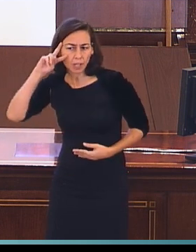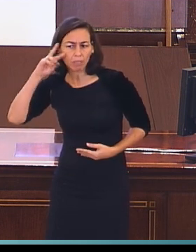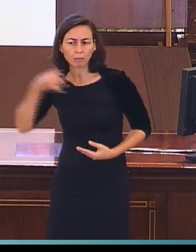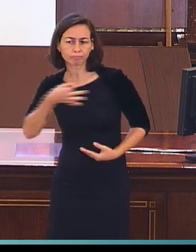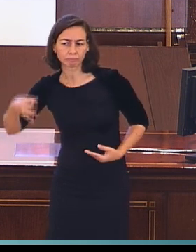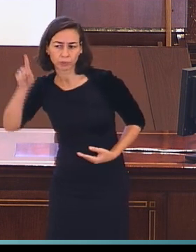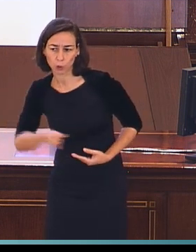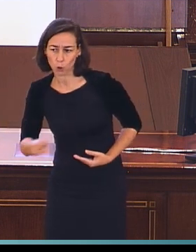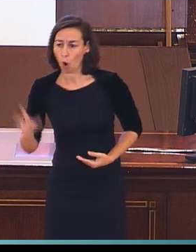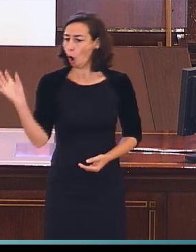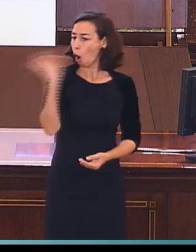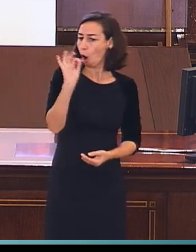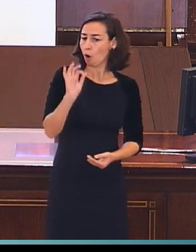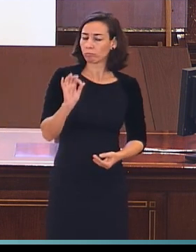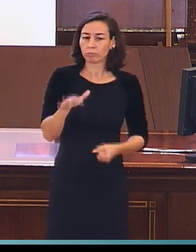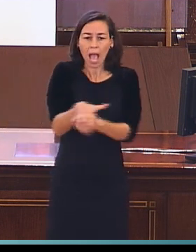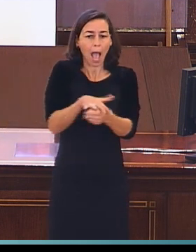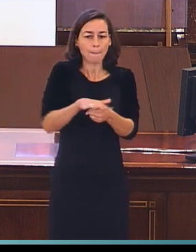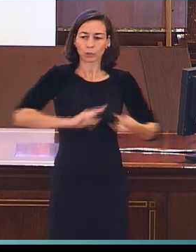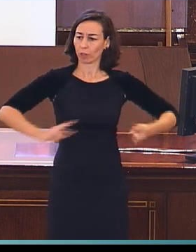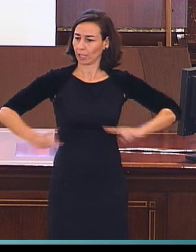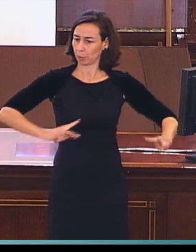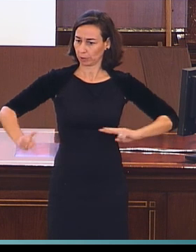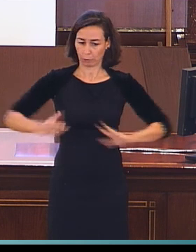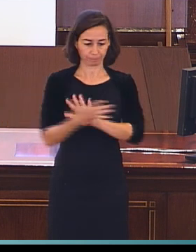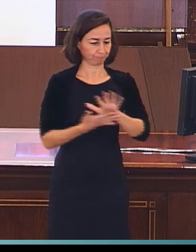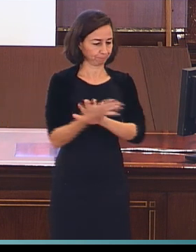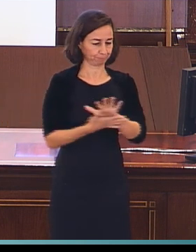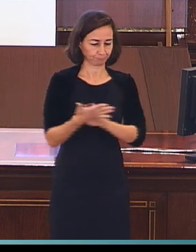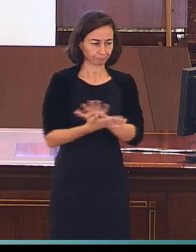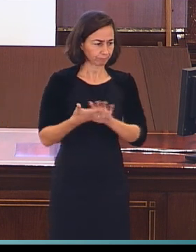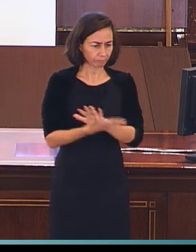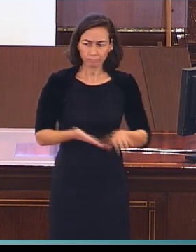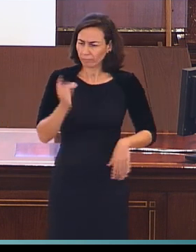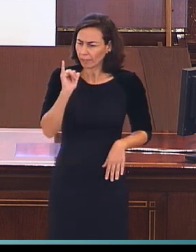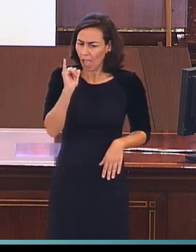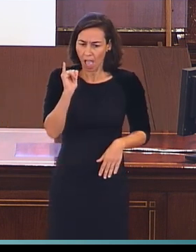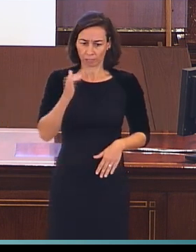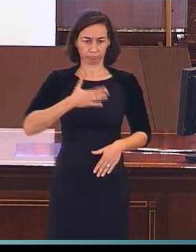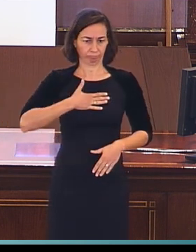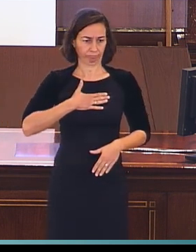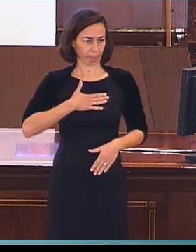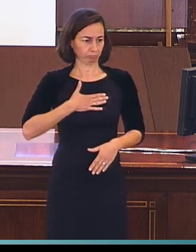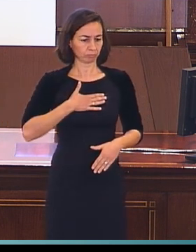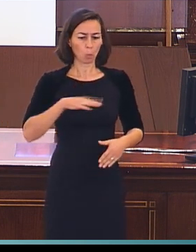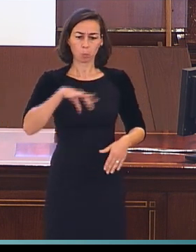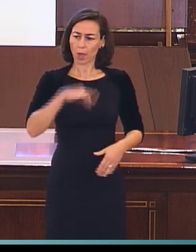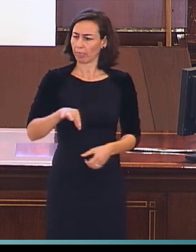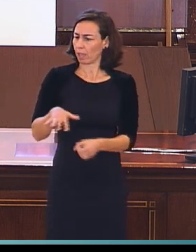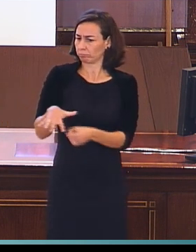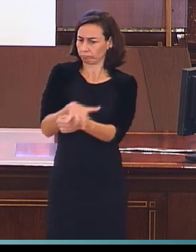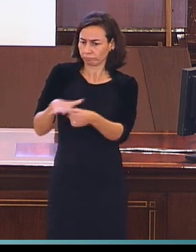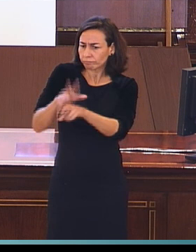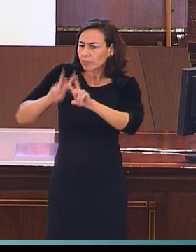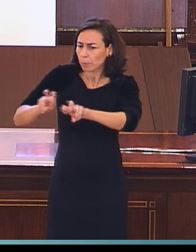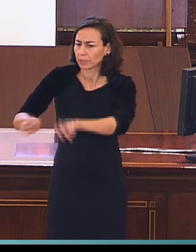La interpretación. Un campo, la interpretación en lengua de signos que tiene suficiente entidad propia para que se convierta en un área de investigación